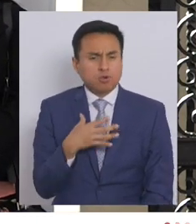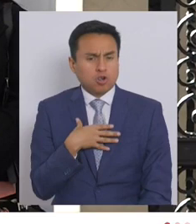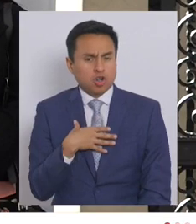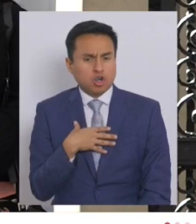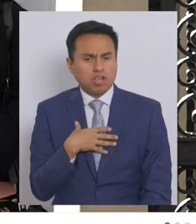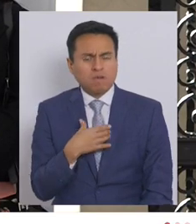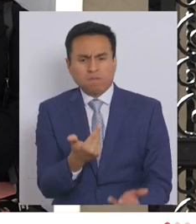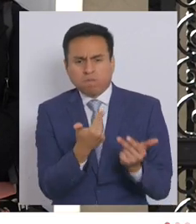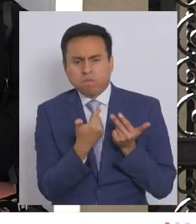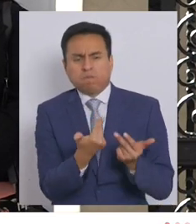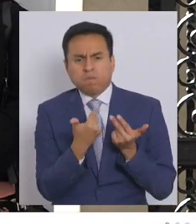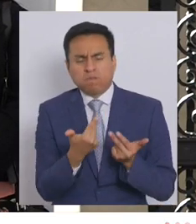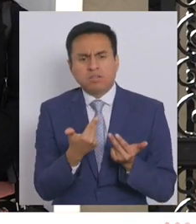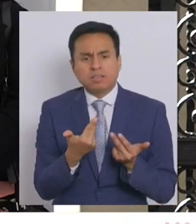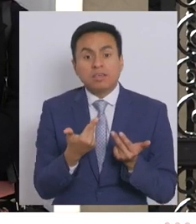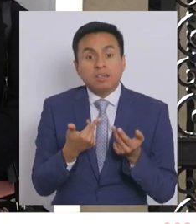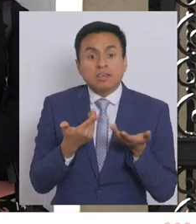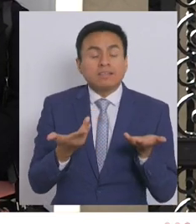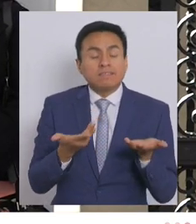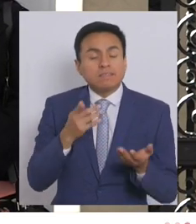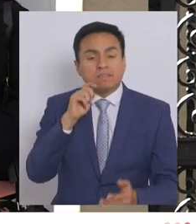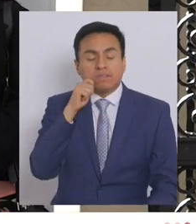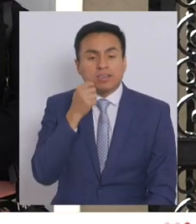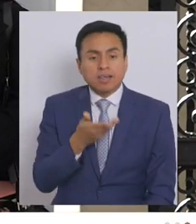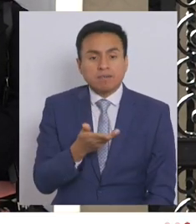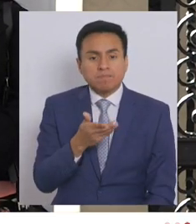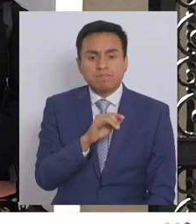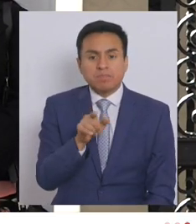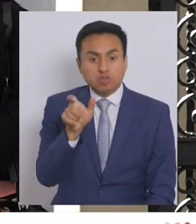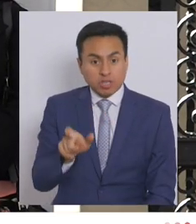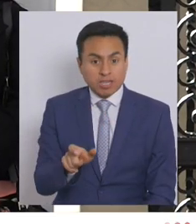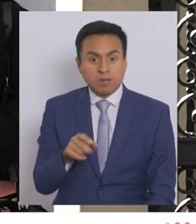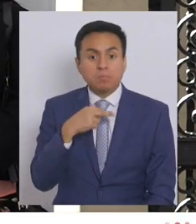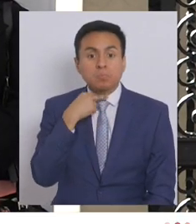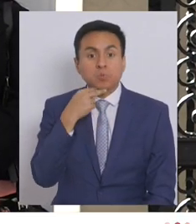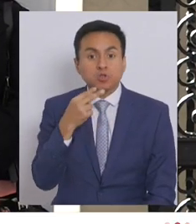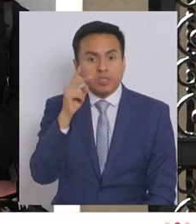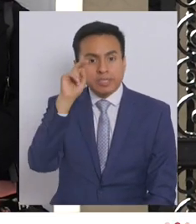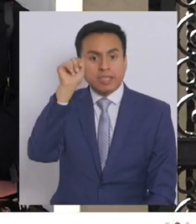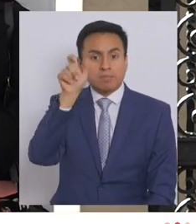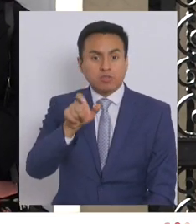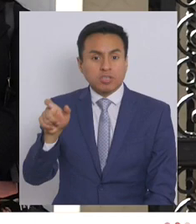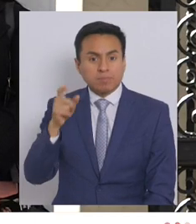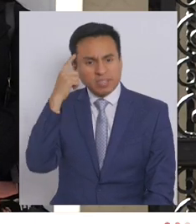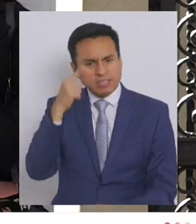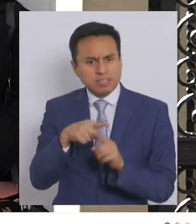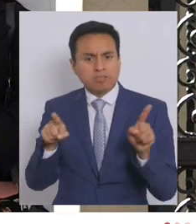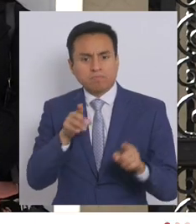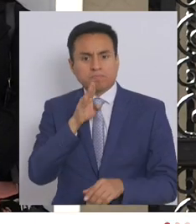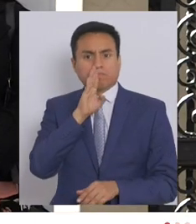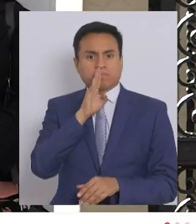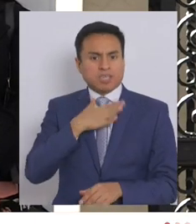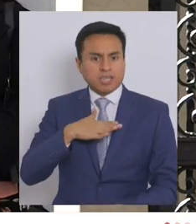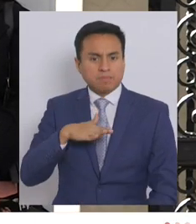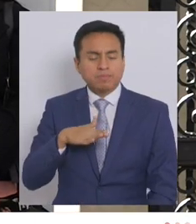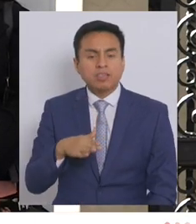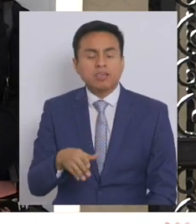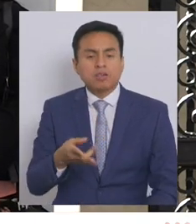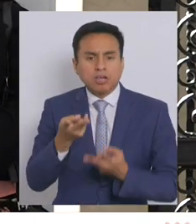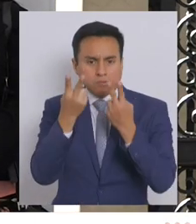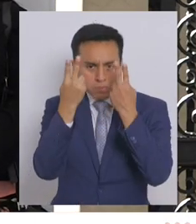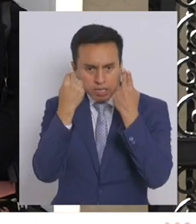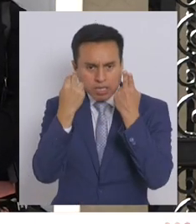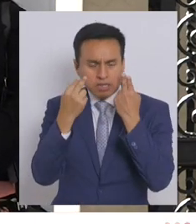del hostigamiento. Y que lo que quiere es acallar la voz y las ideas de quienes piensan distinto y someter